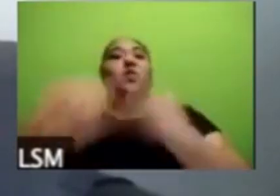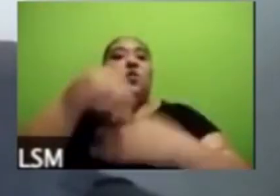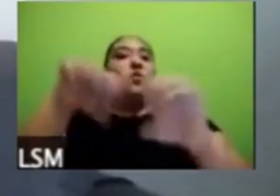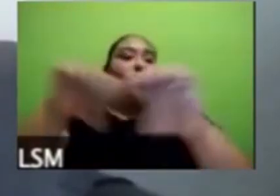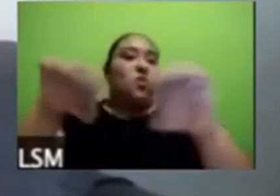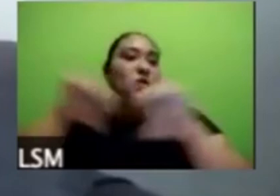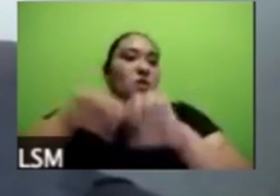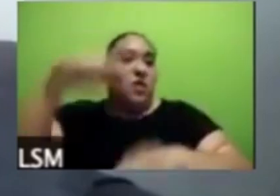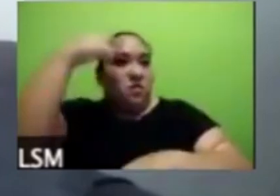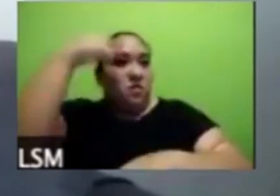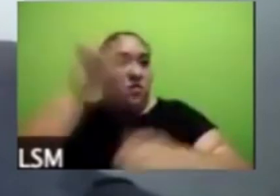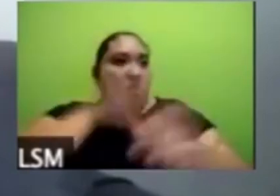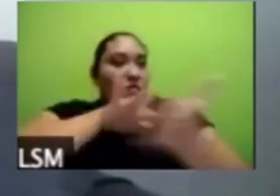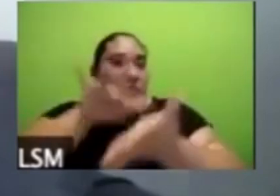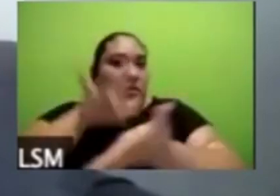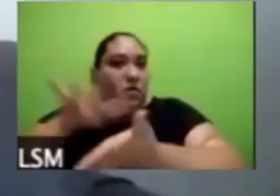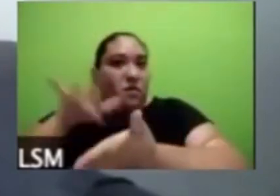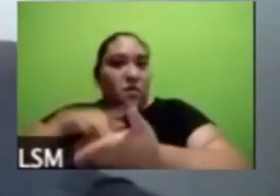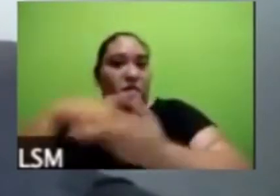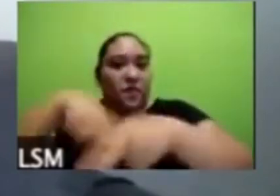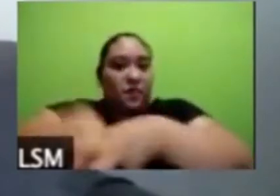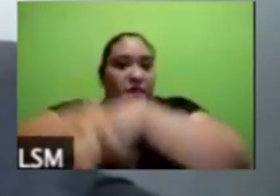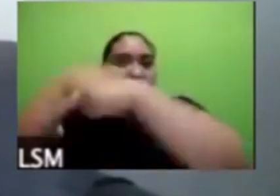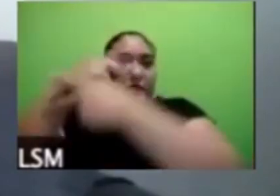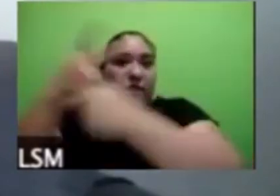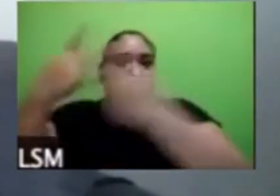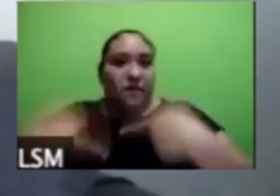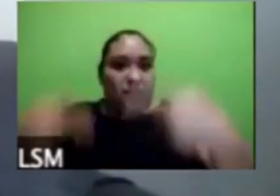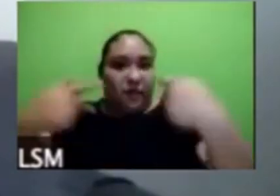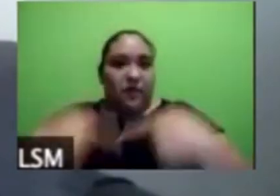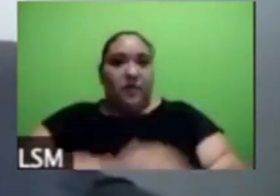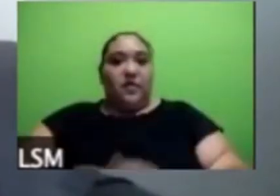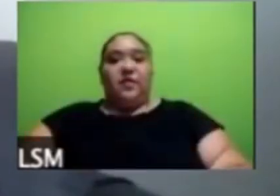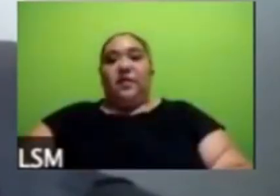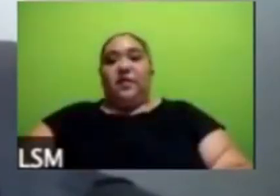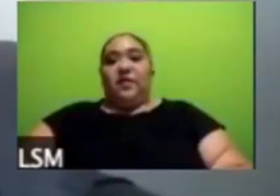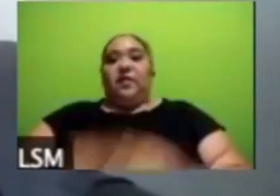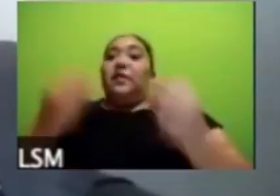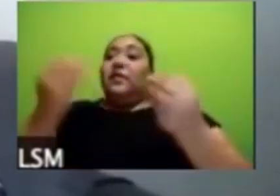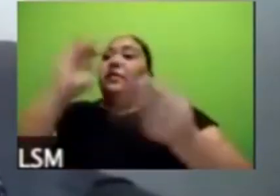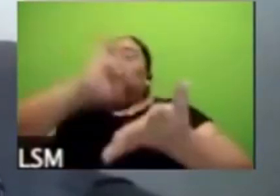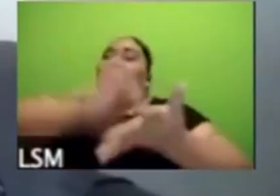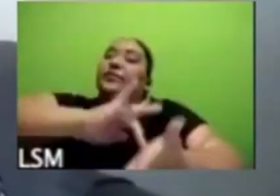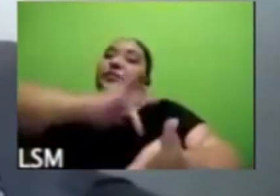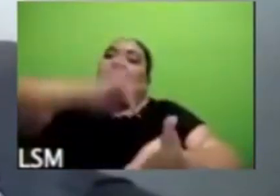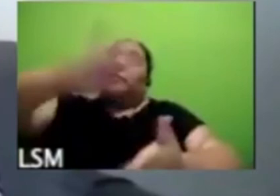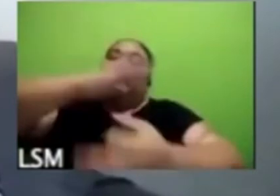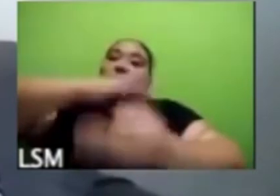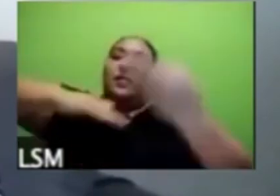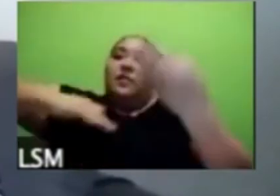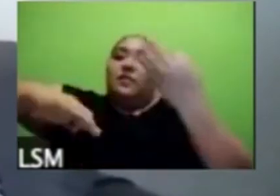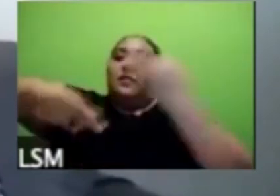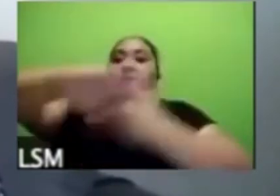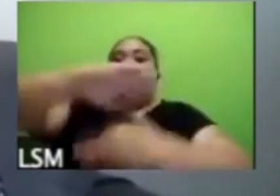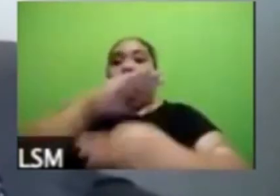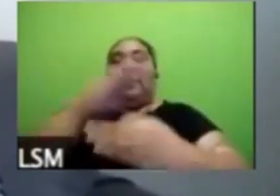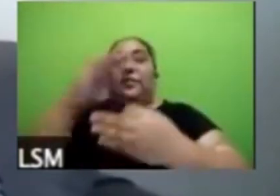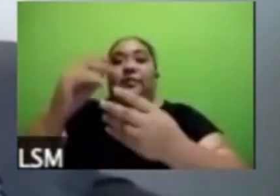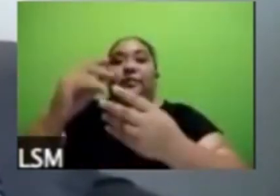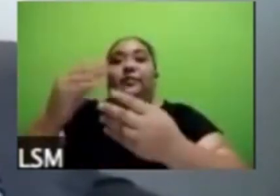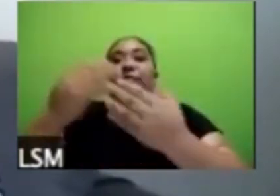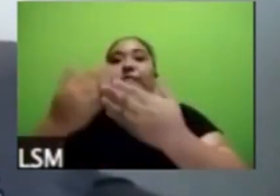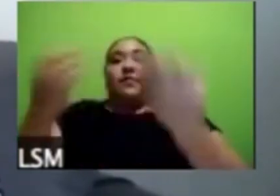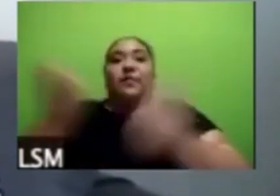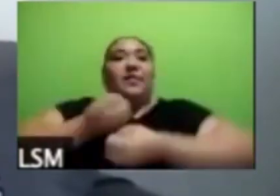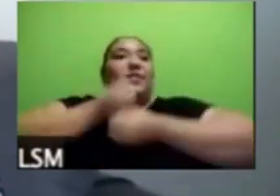y poder llegar a muchas más personas y bueno pues les agradecemos muchísimo a todas y todas y les deseamos a ustedes y